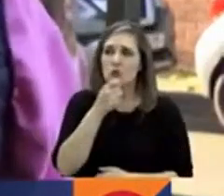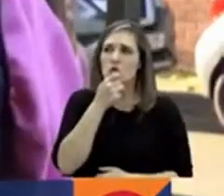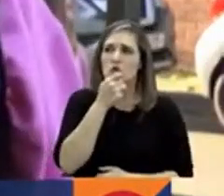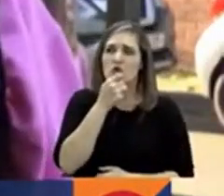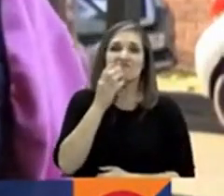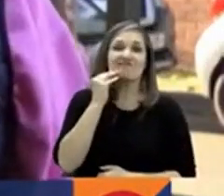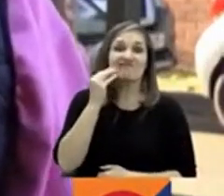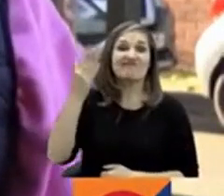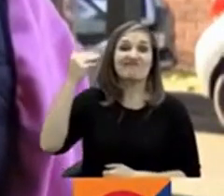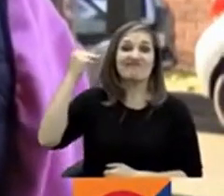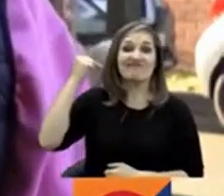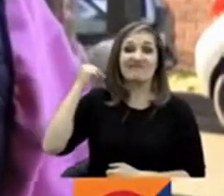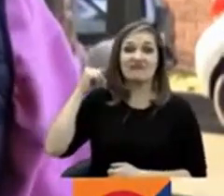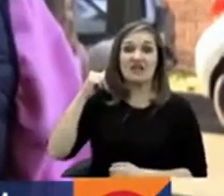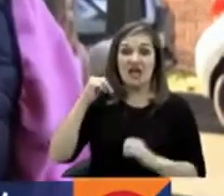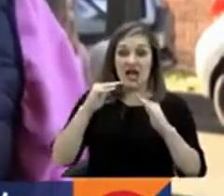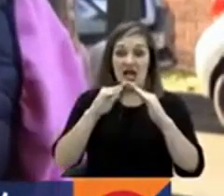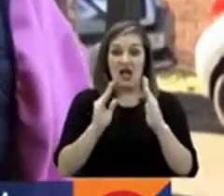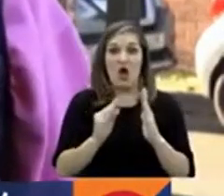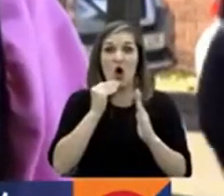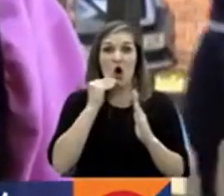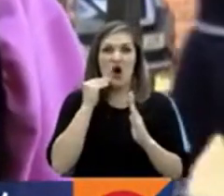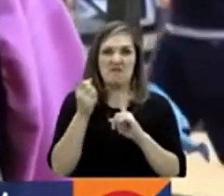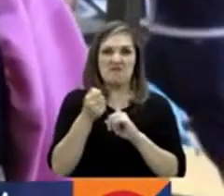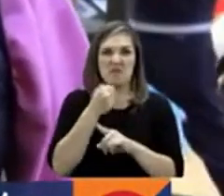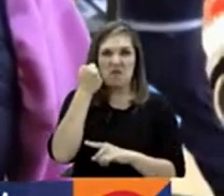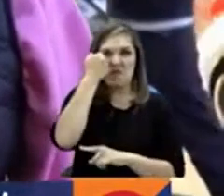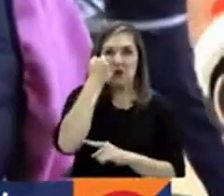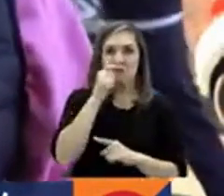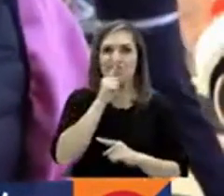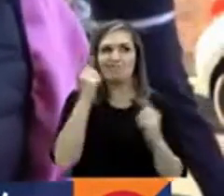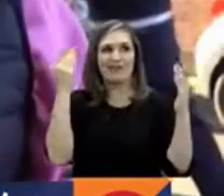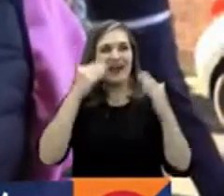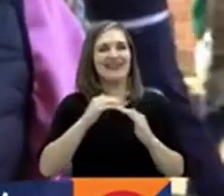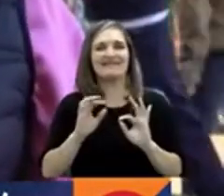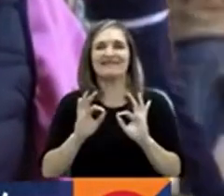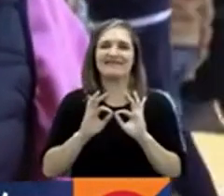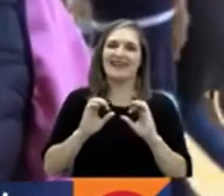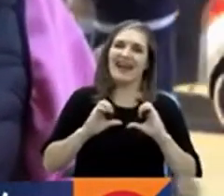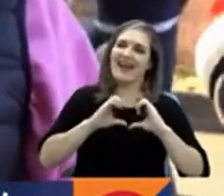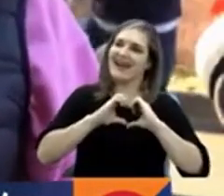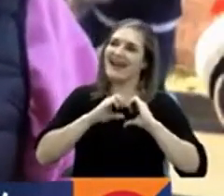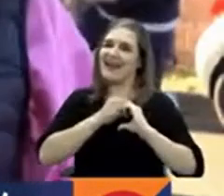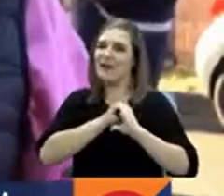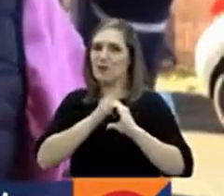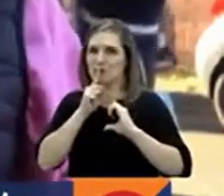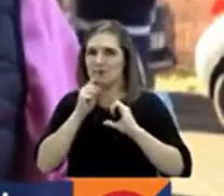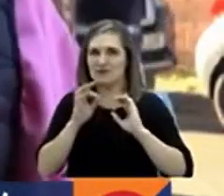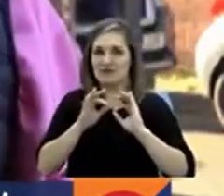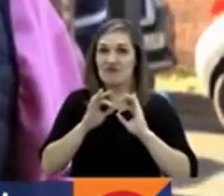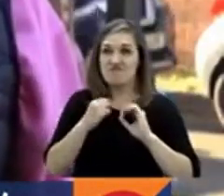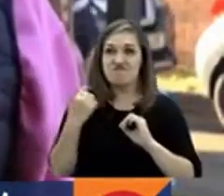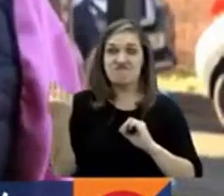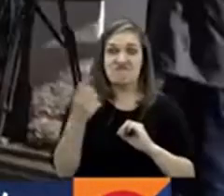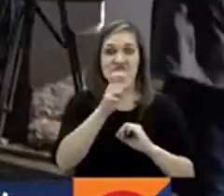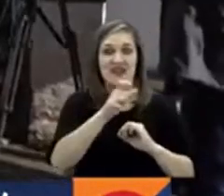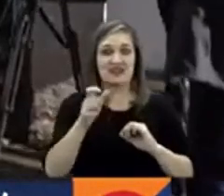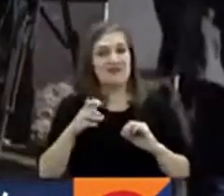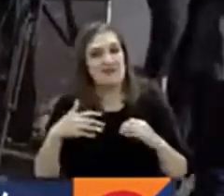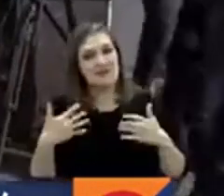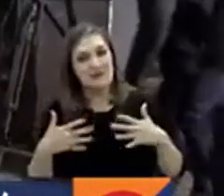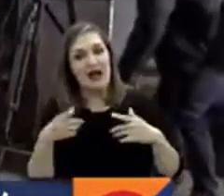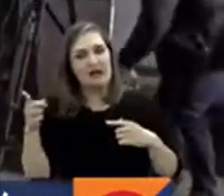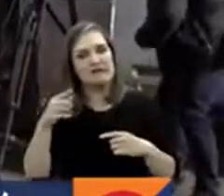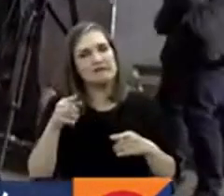sobre el maltrato doméstico, creo que la referencia al día de San Valentín también, ya sabes, está atrayendo a la gente, una obra que